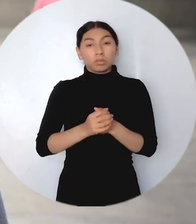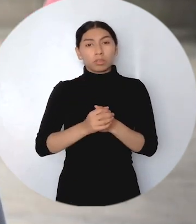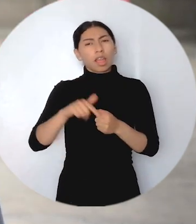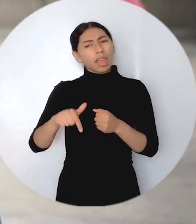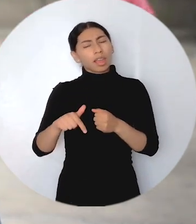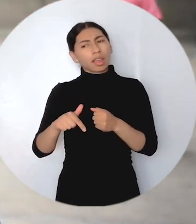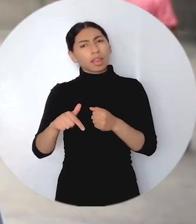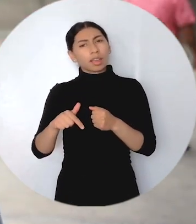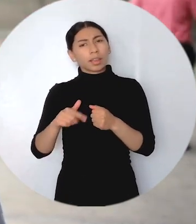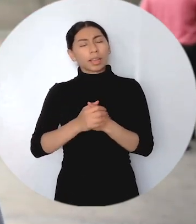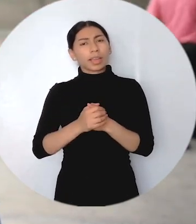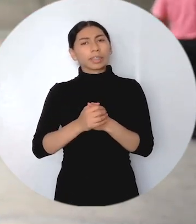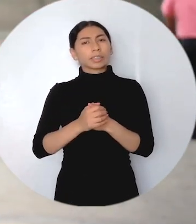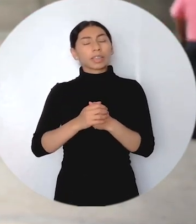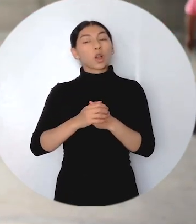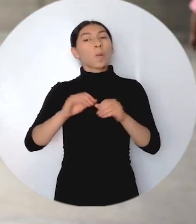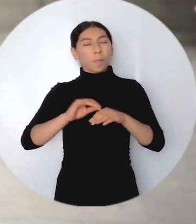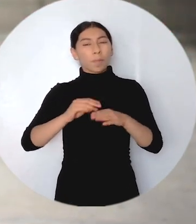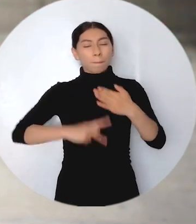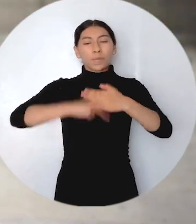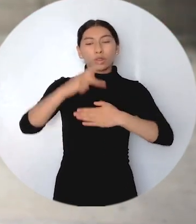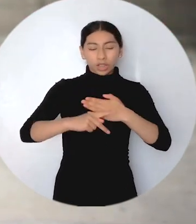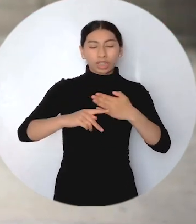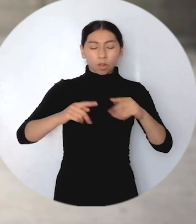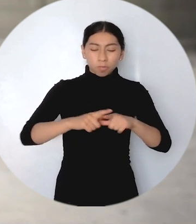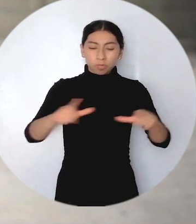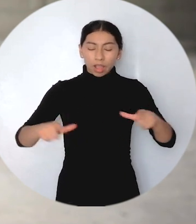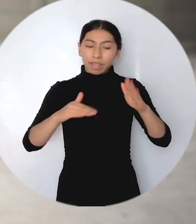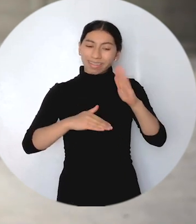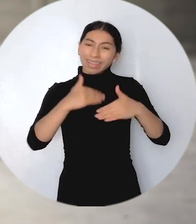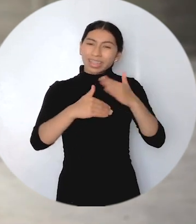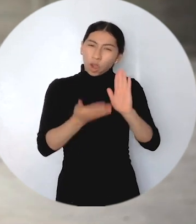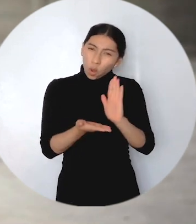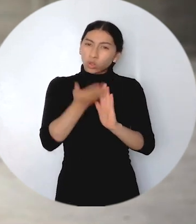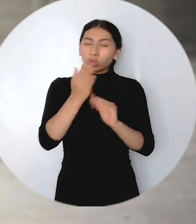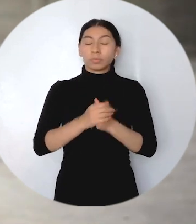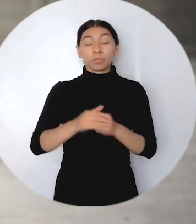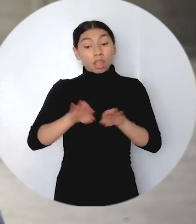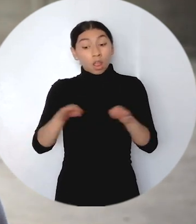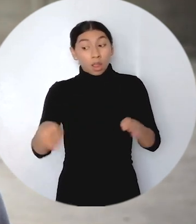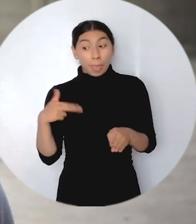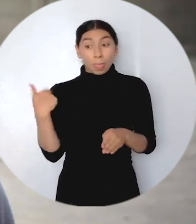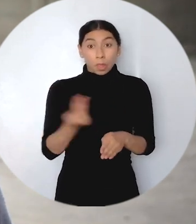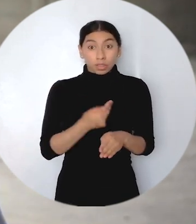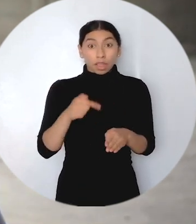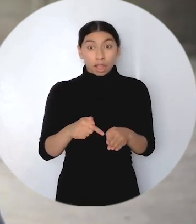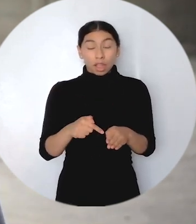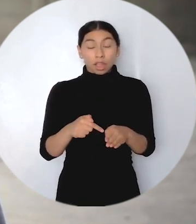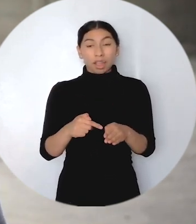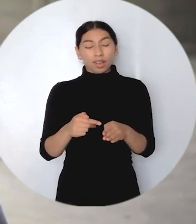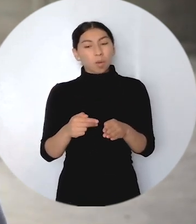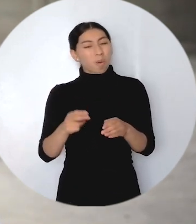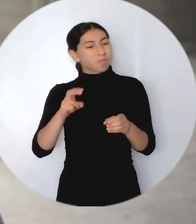fue el aporte con los planes de acción territorial, planes de desarrollo. Pues nuestras mesas en este periodo